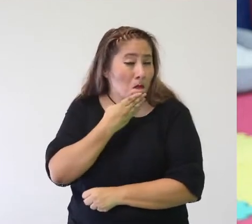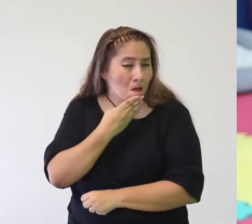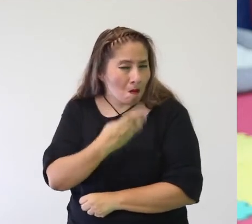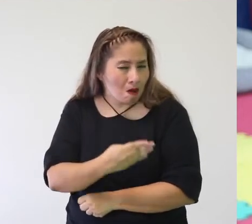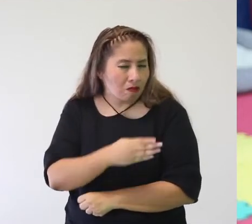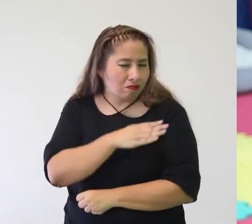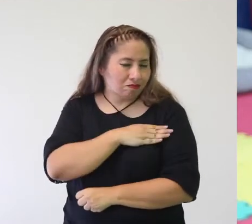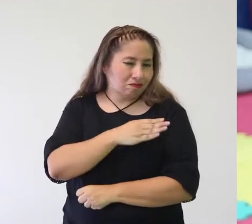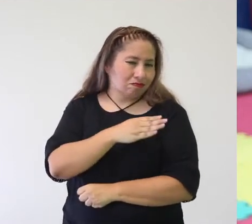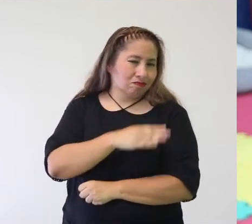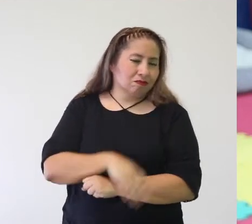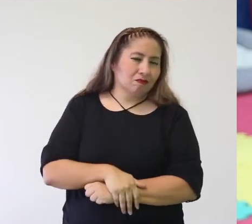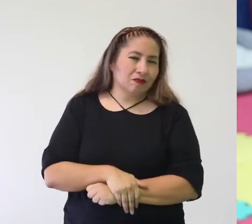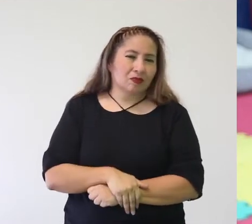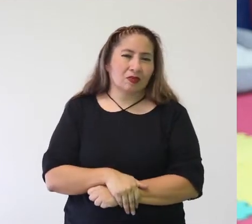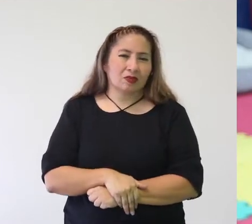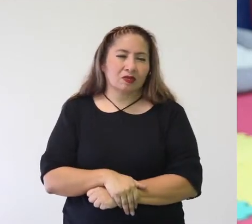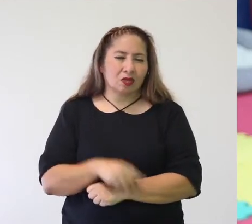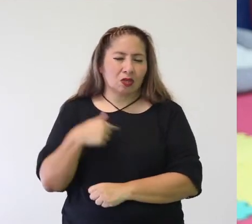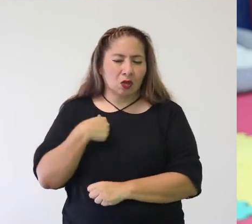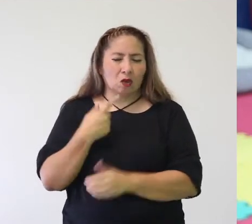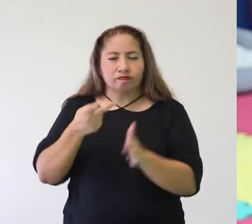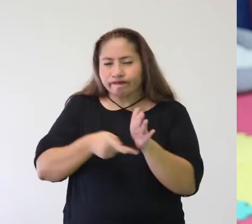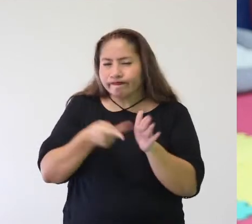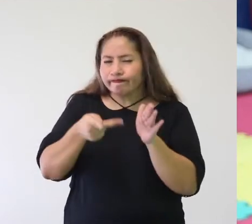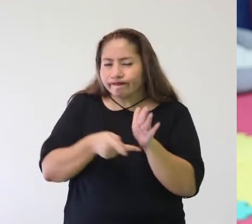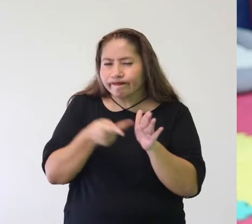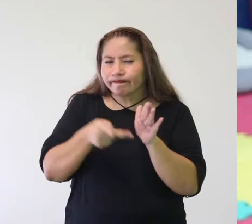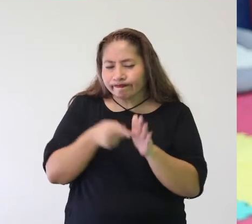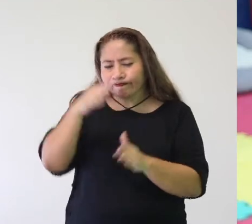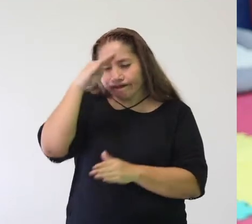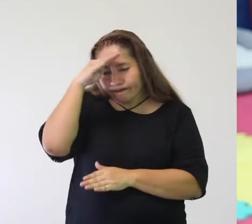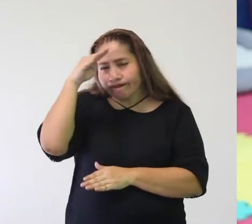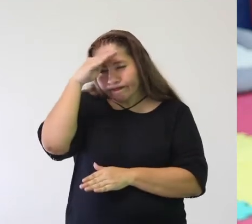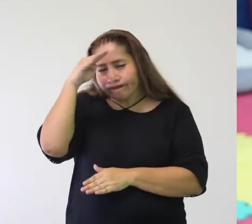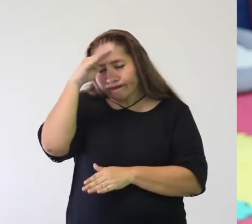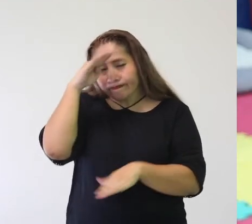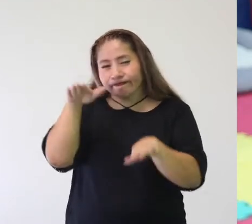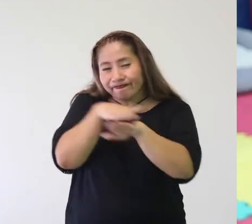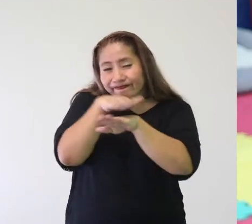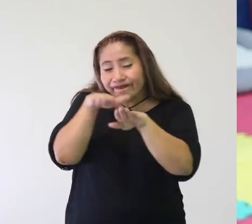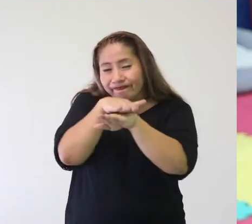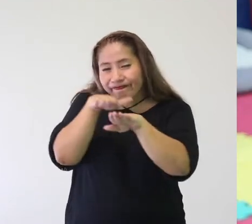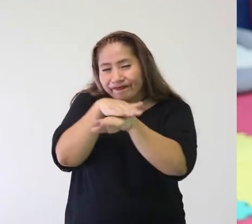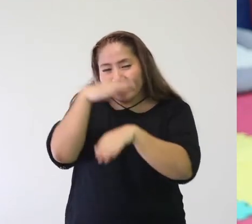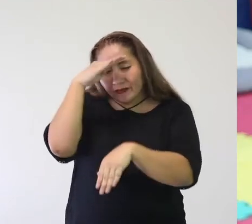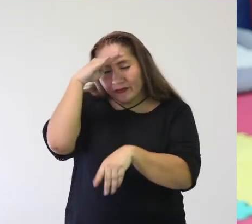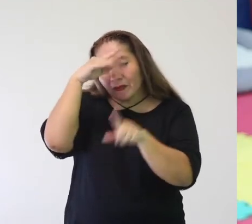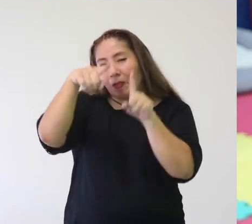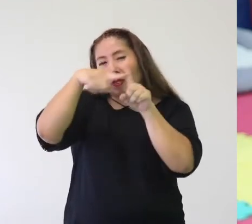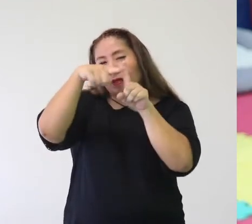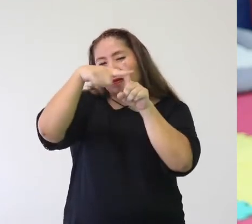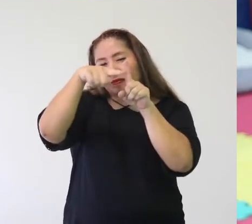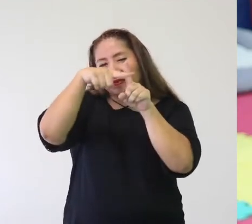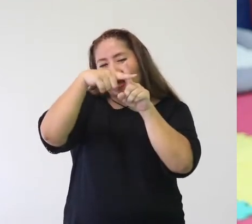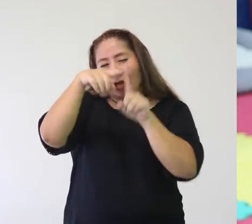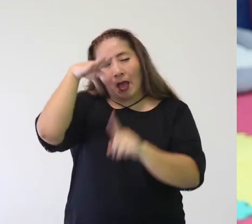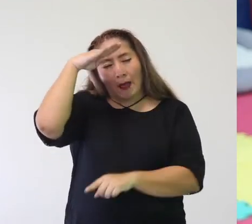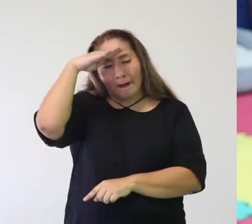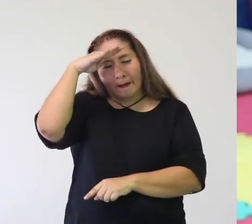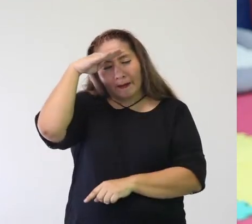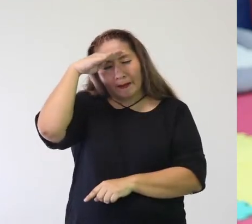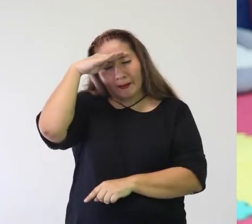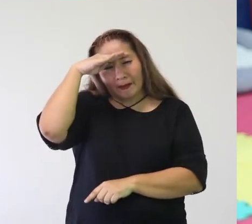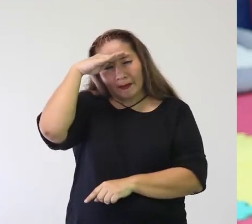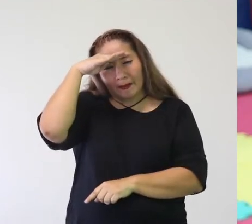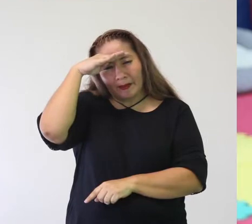al finalizar, sí, esta repetición de pensamiento, yo puedo modificar mis pensamientos positivos a pensamientos,